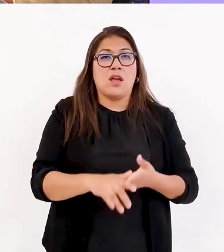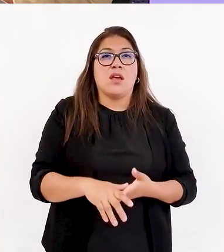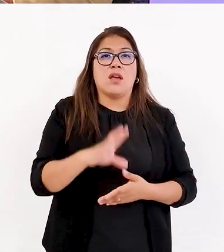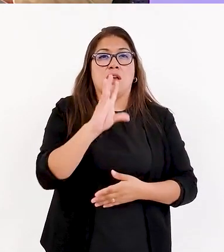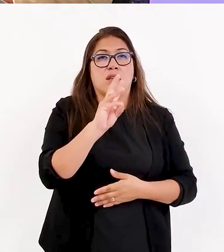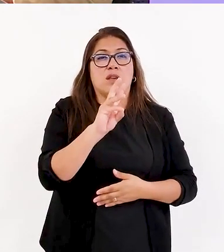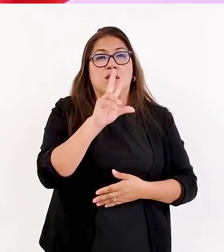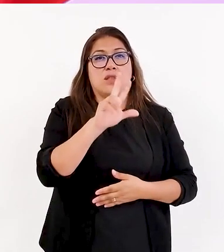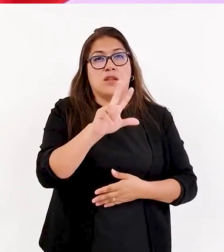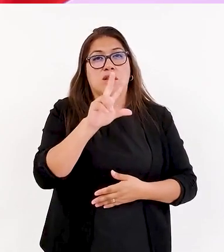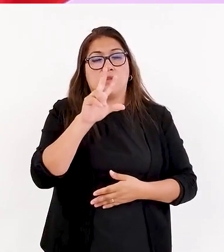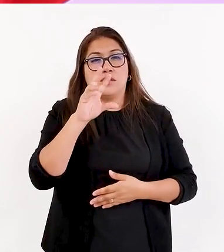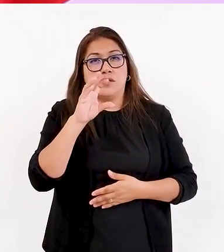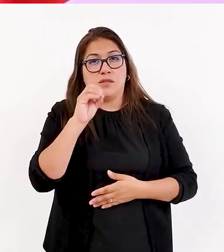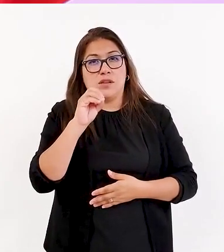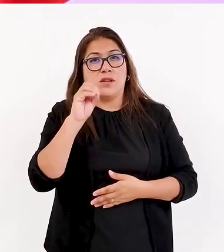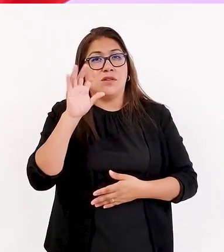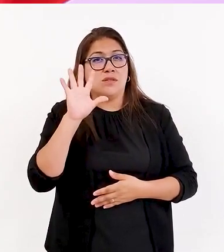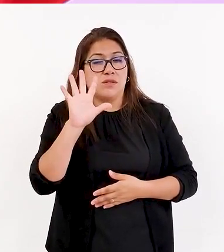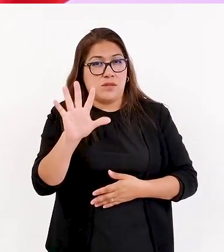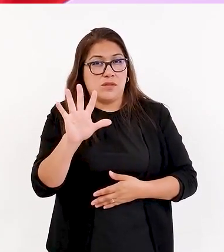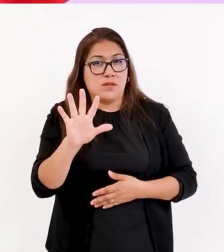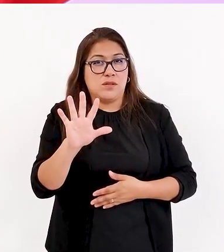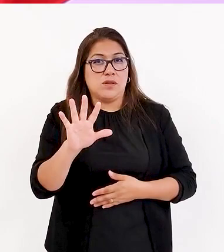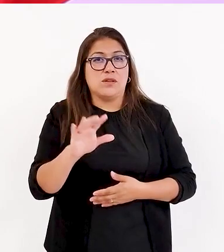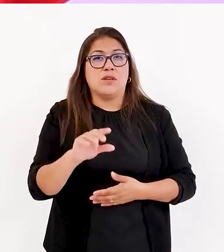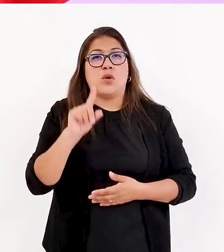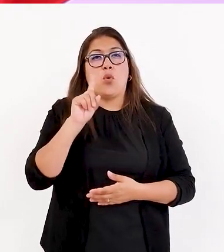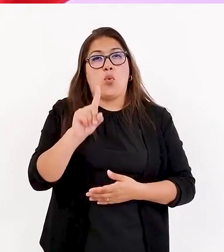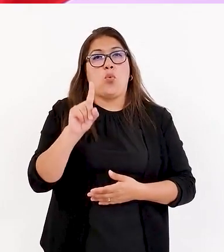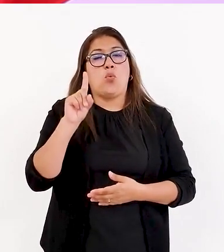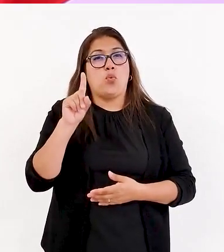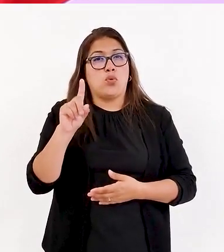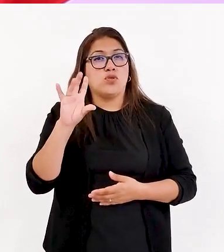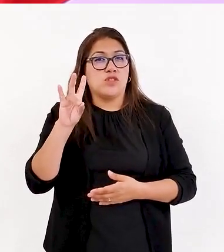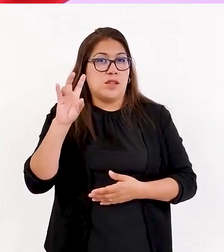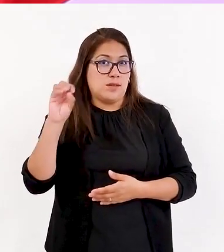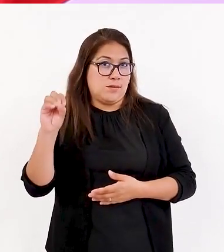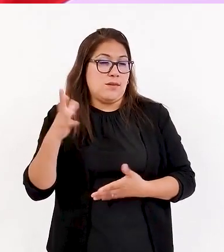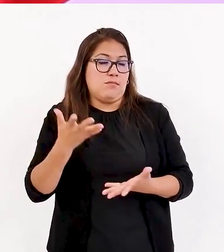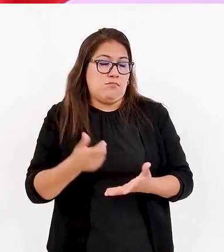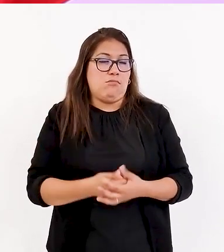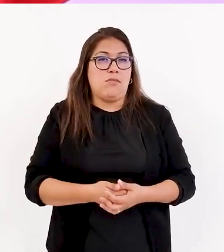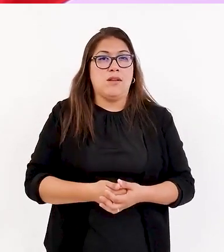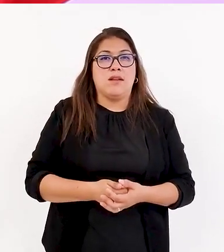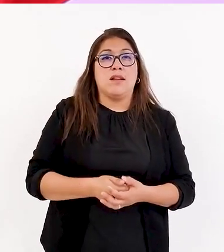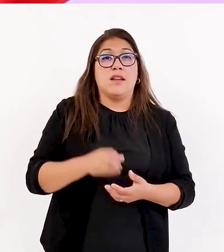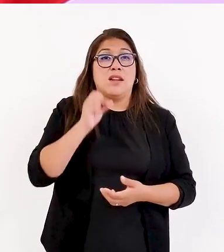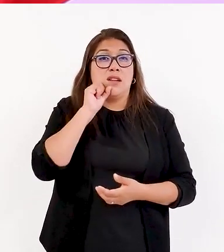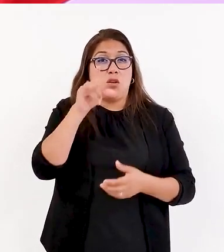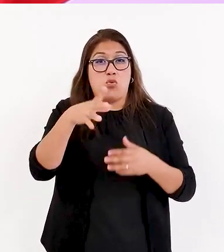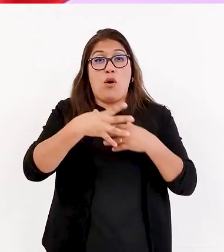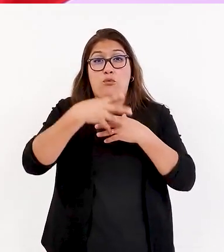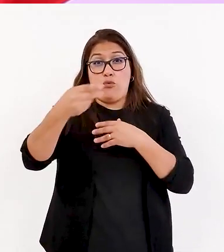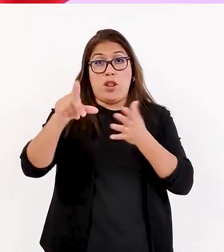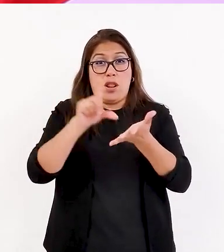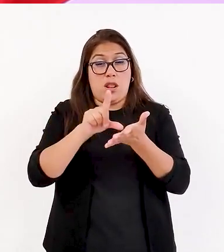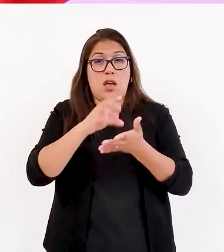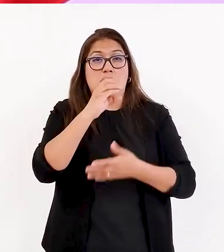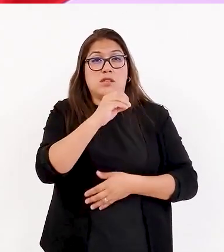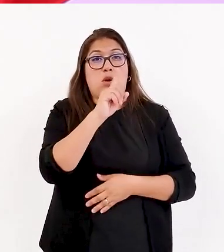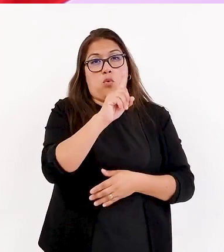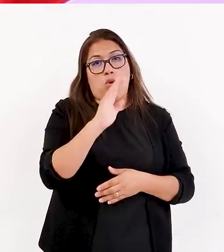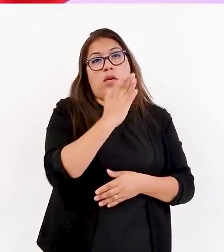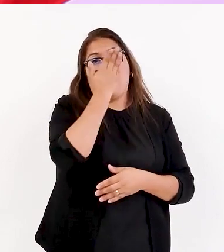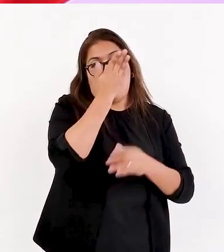6305, lo leo para no equivocarme, 05-170, ¿no? Si están, digamos, fuera de Lima, ponen el